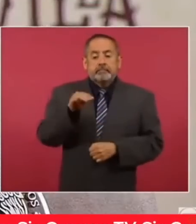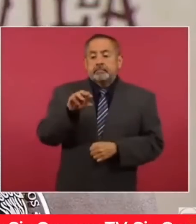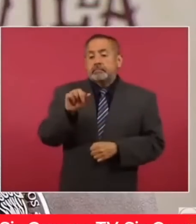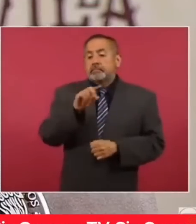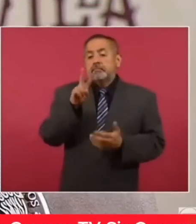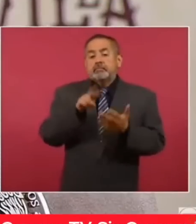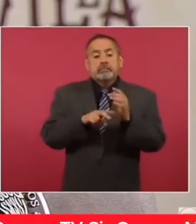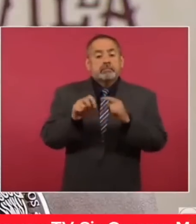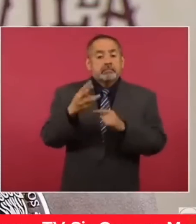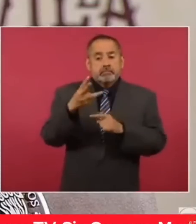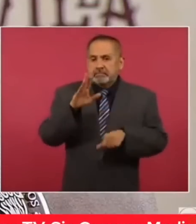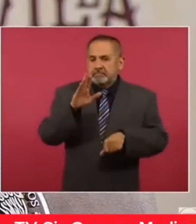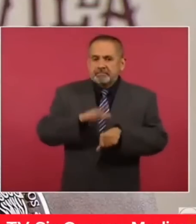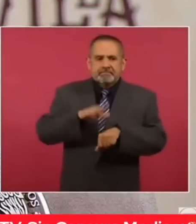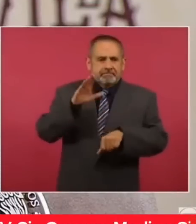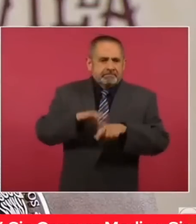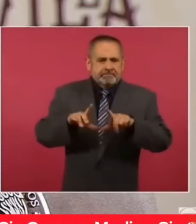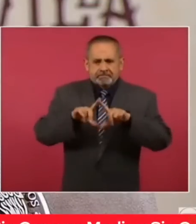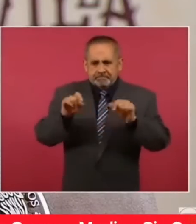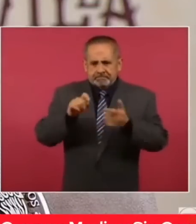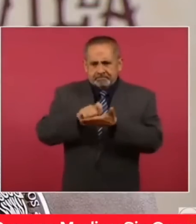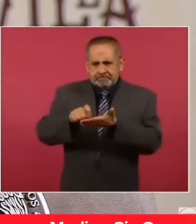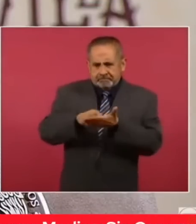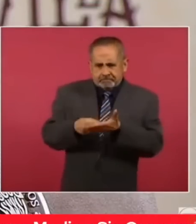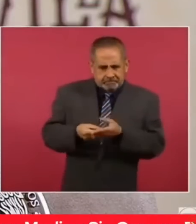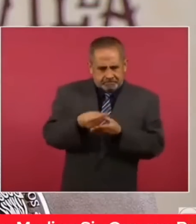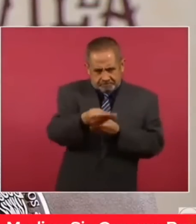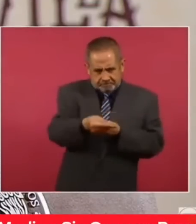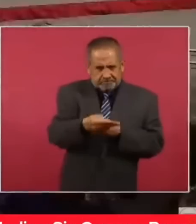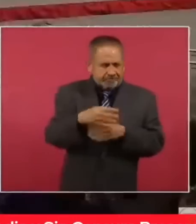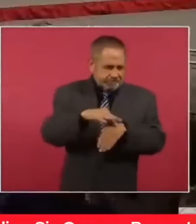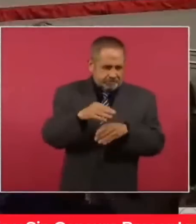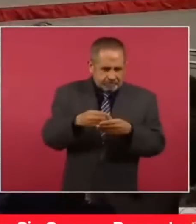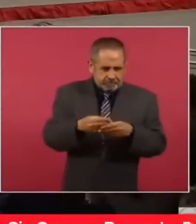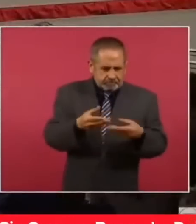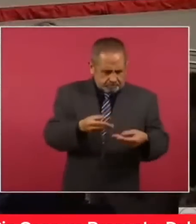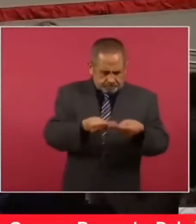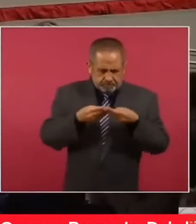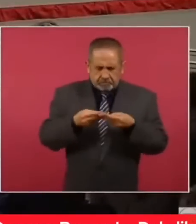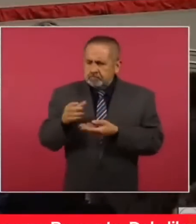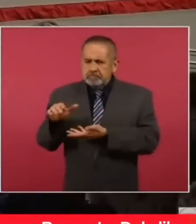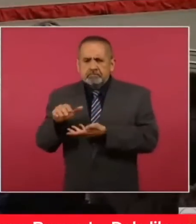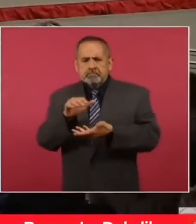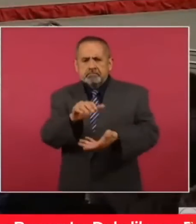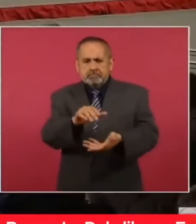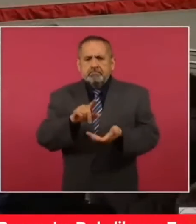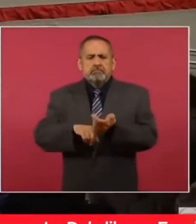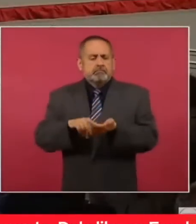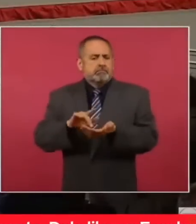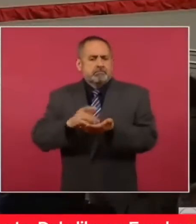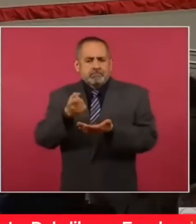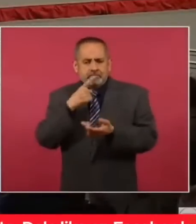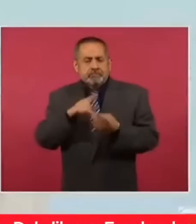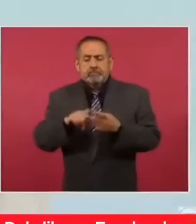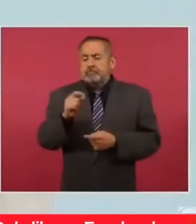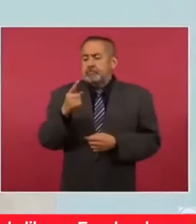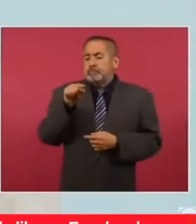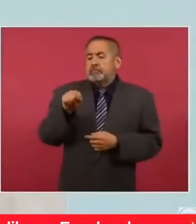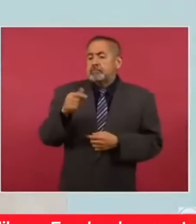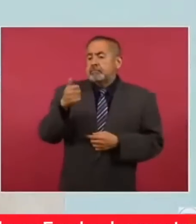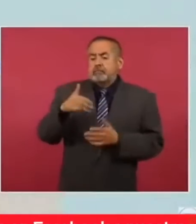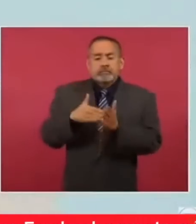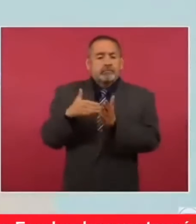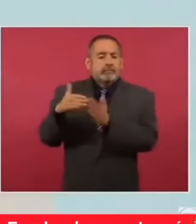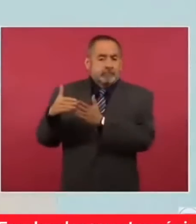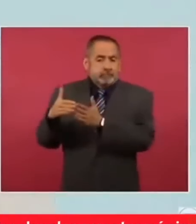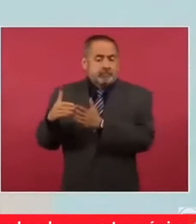se atendió el mayor número de recetas surtidas de los últimos cinco años, con veintiuno punto seis millones,